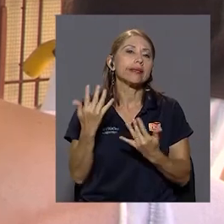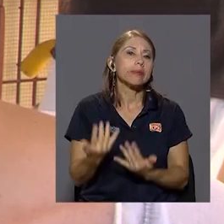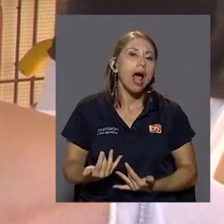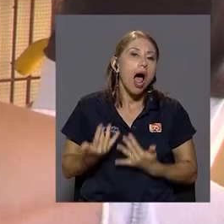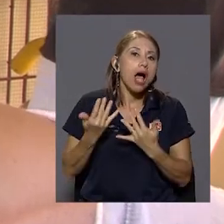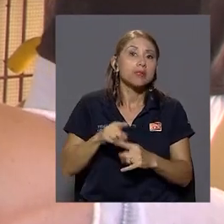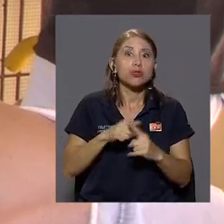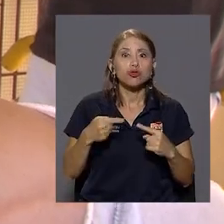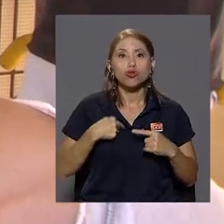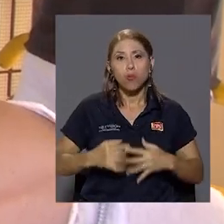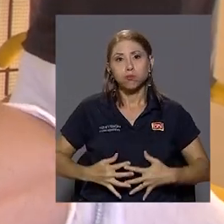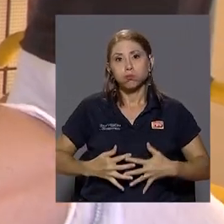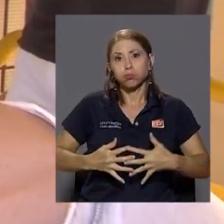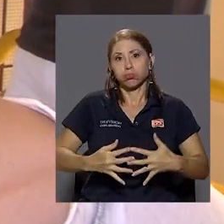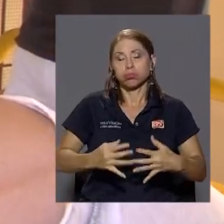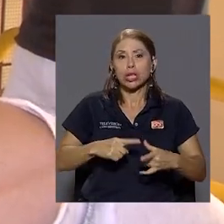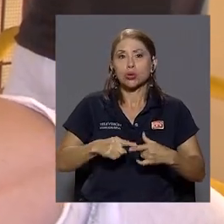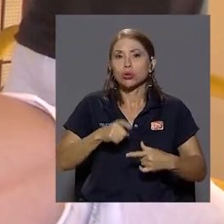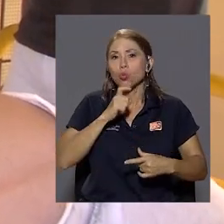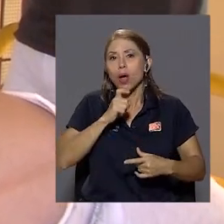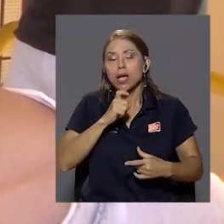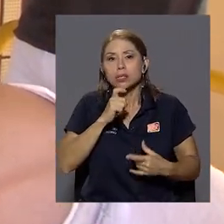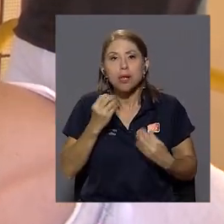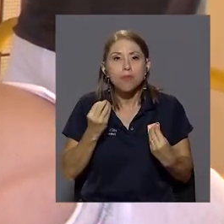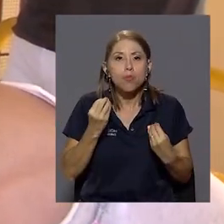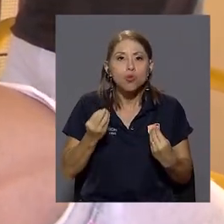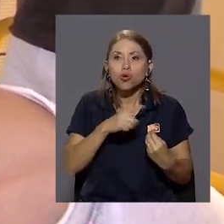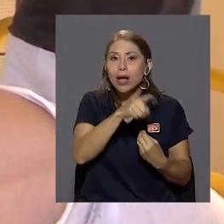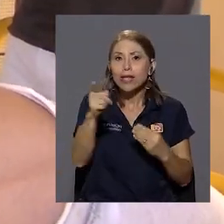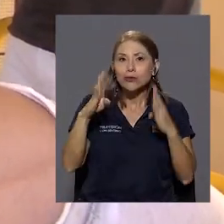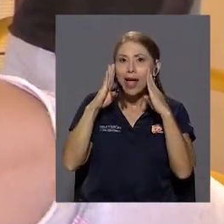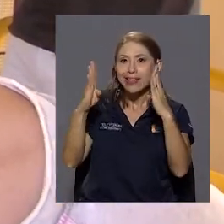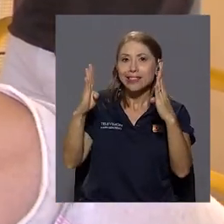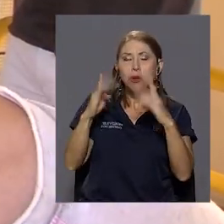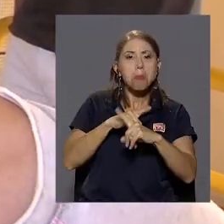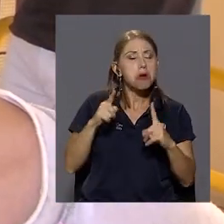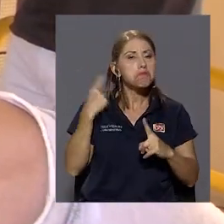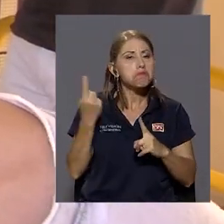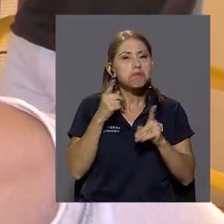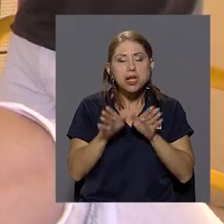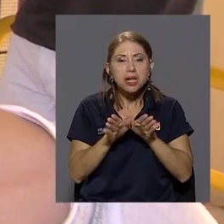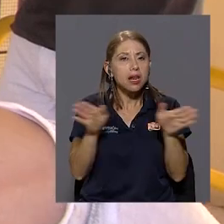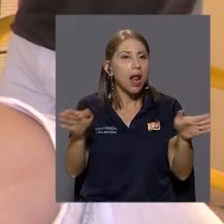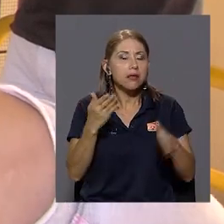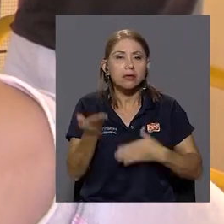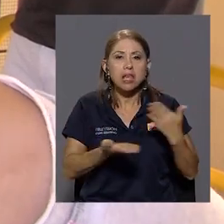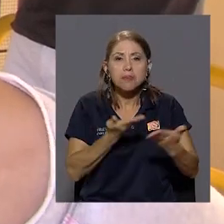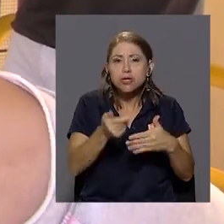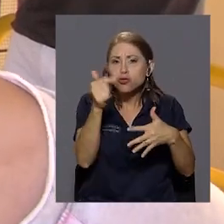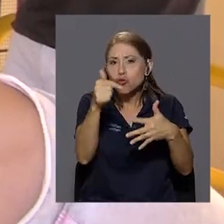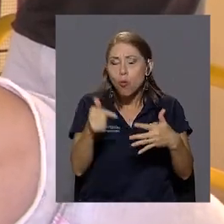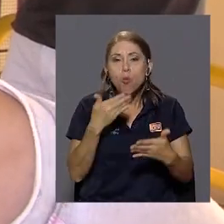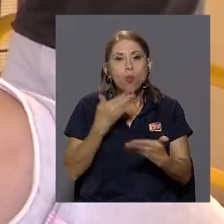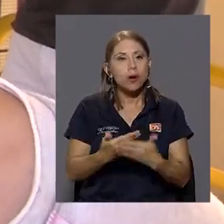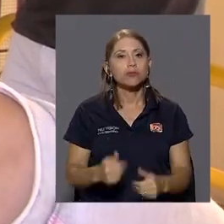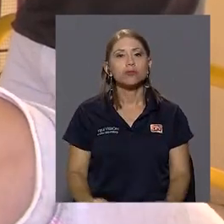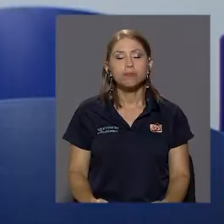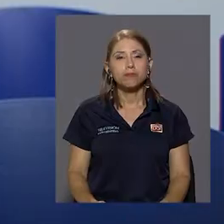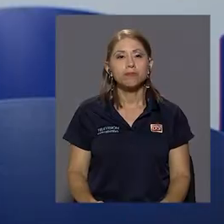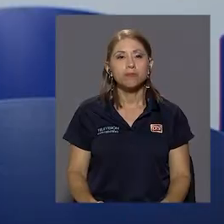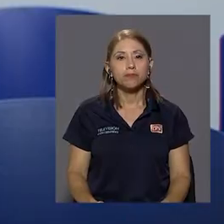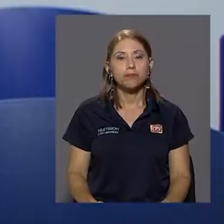soy embarazada entonces cuesta mucho también como que le presten un poco de atención pero en general o sea los servicios son muy buenos